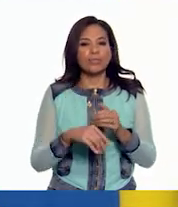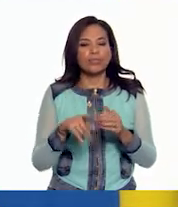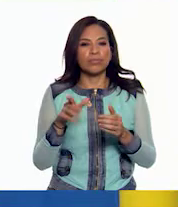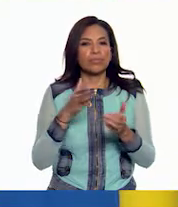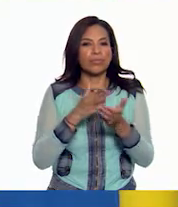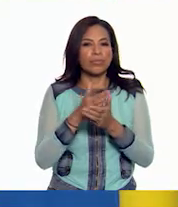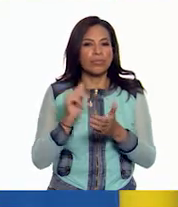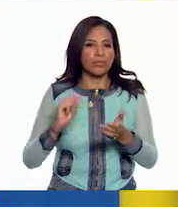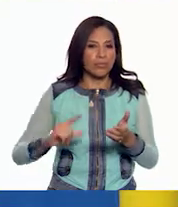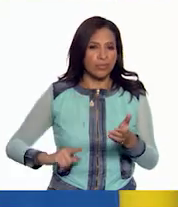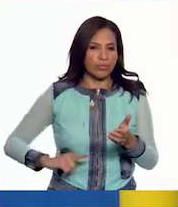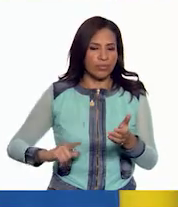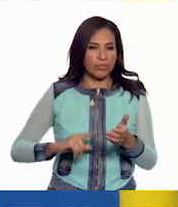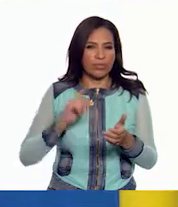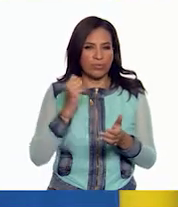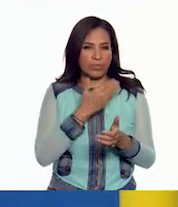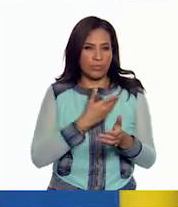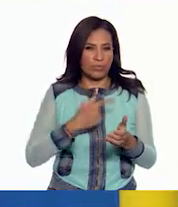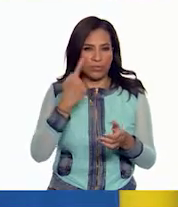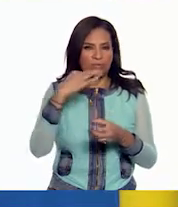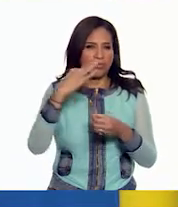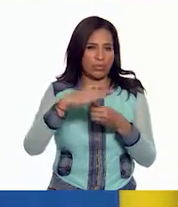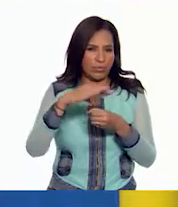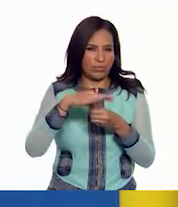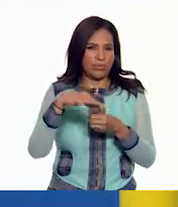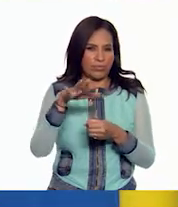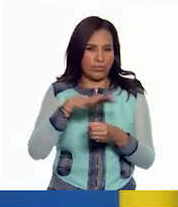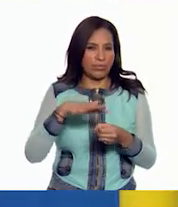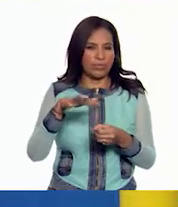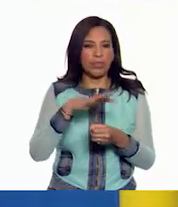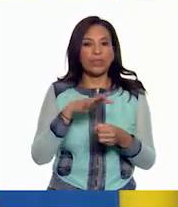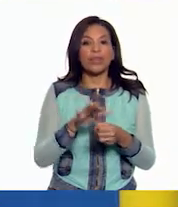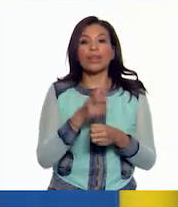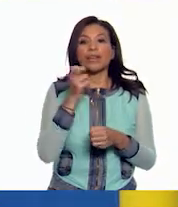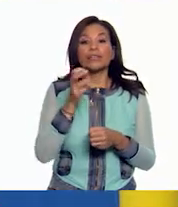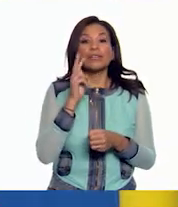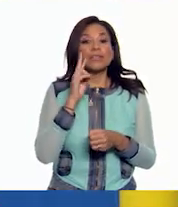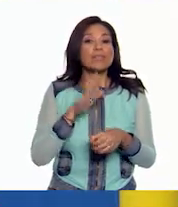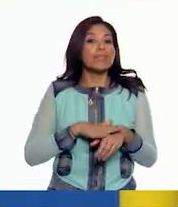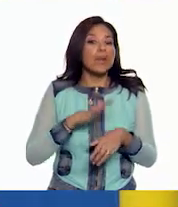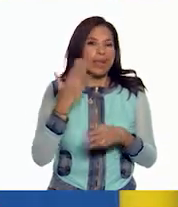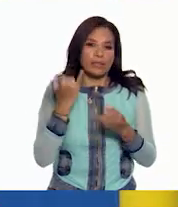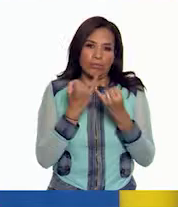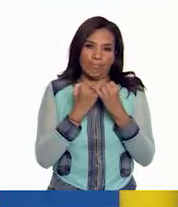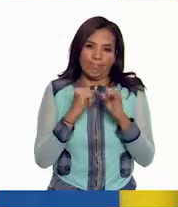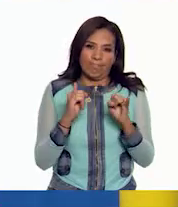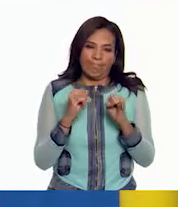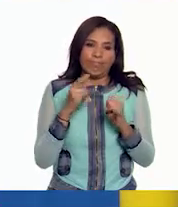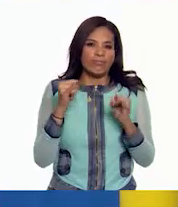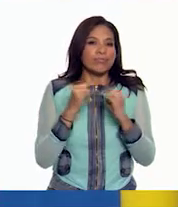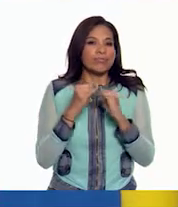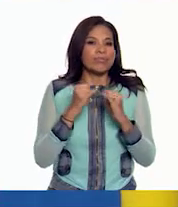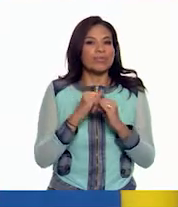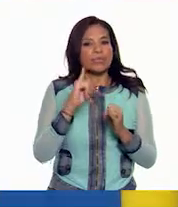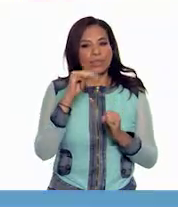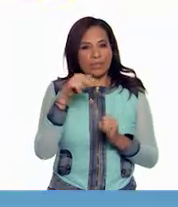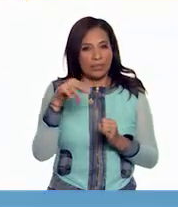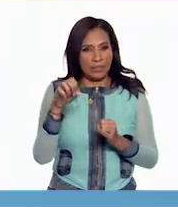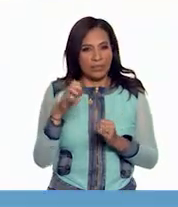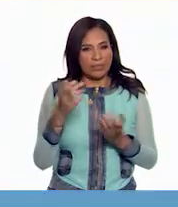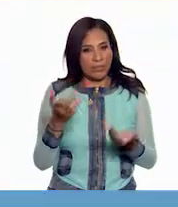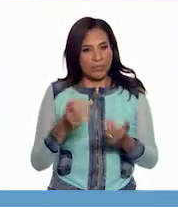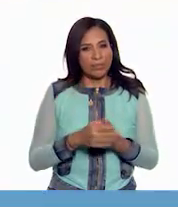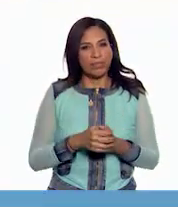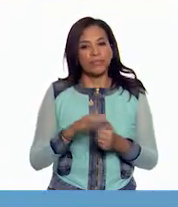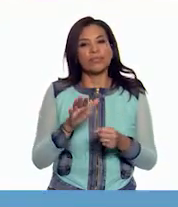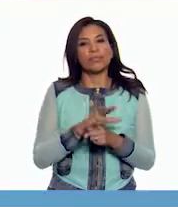intervención del Poder Ejecutivo en los procesos electorales y eso le da mucho mayor independencia al Instituto Electoral. Exacto.